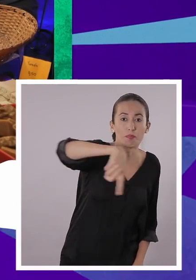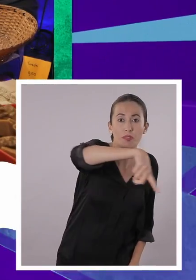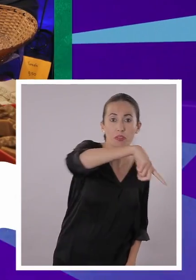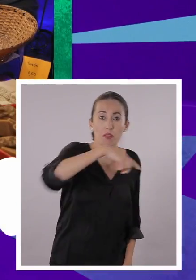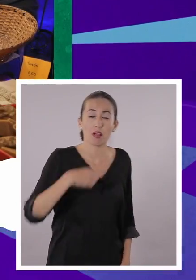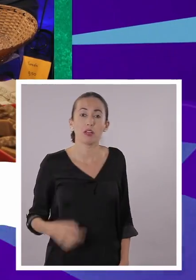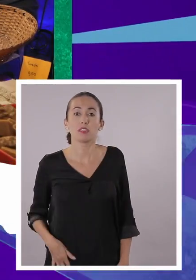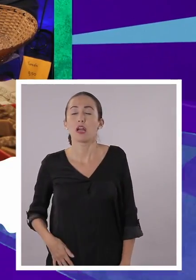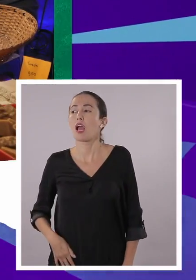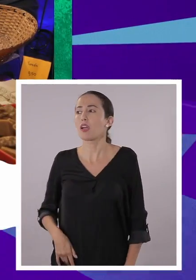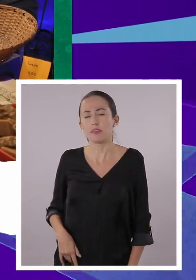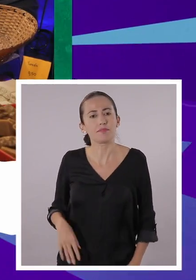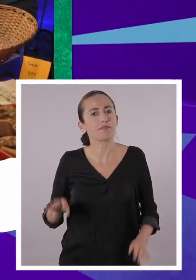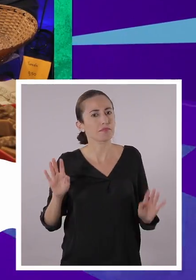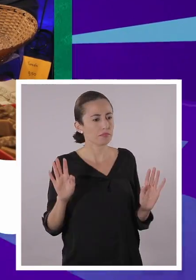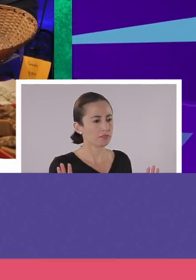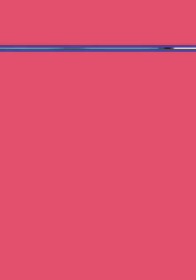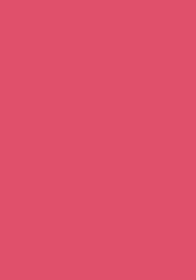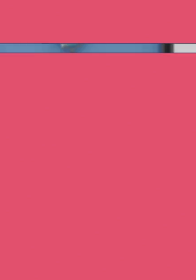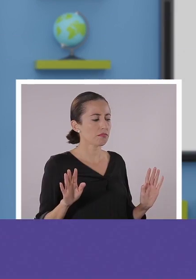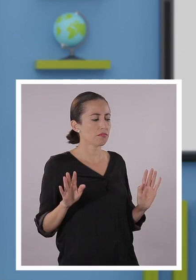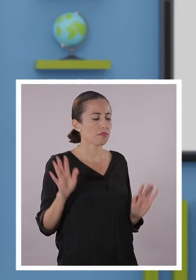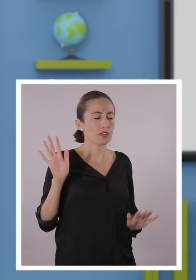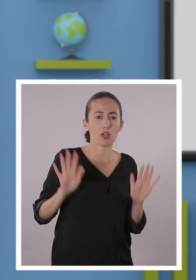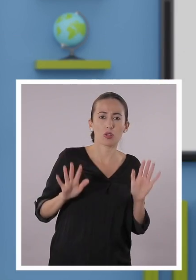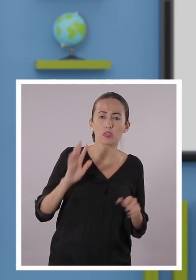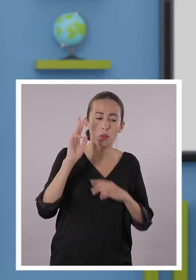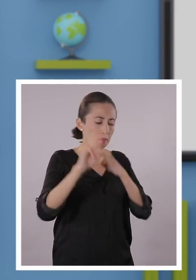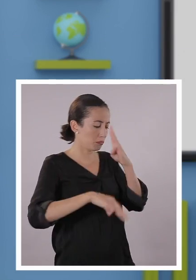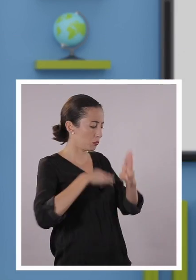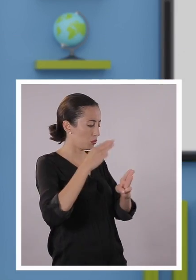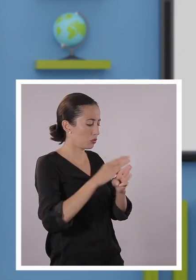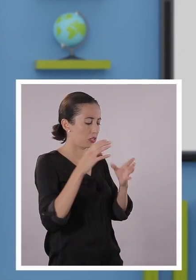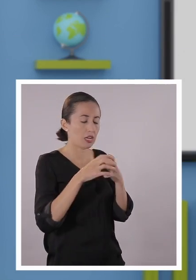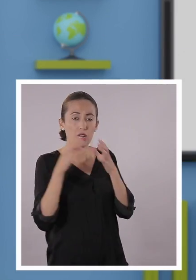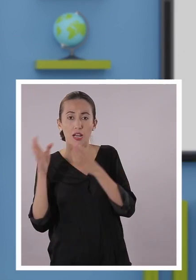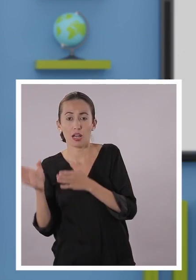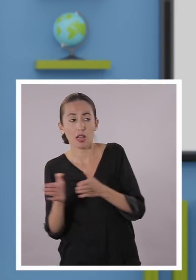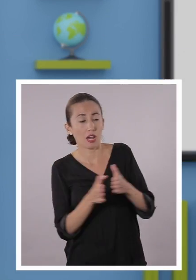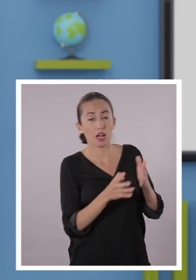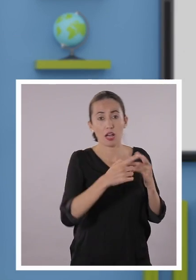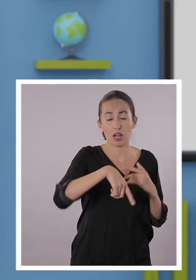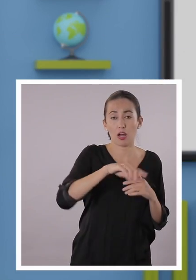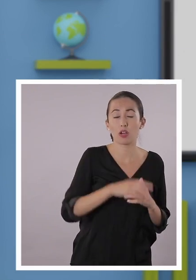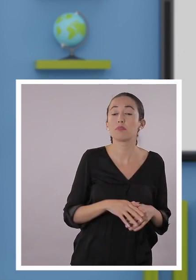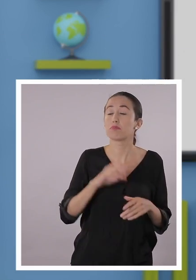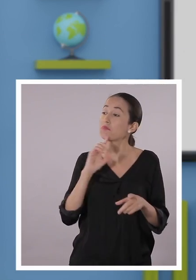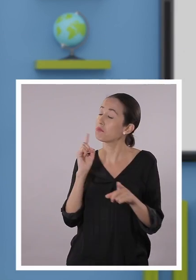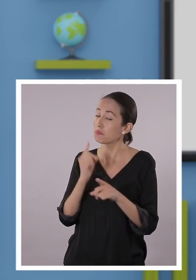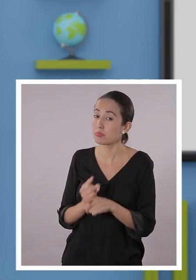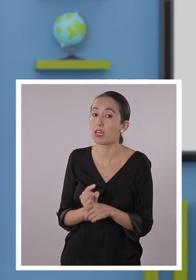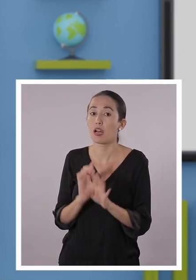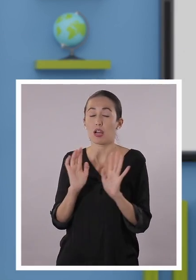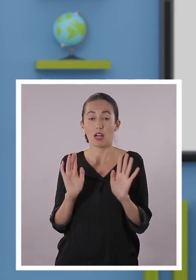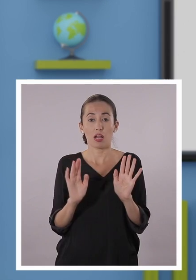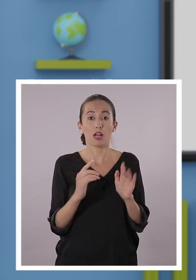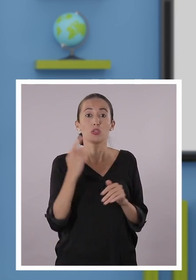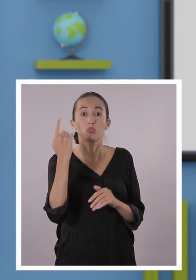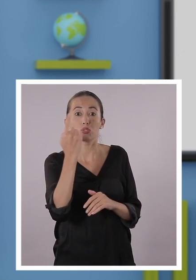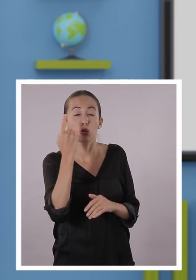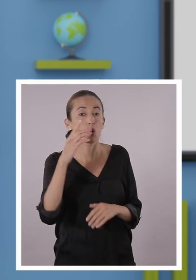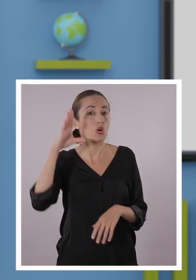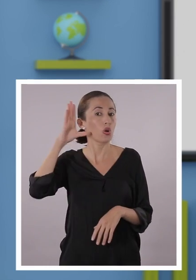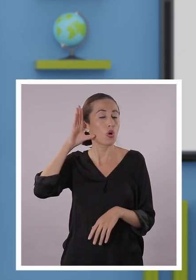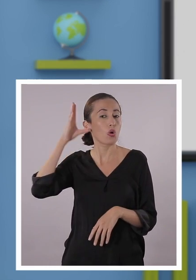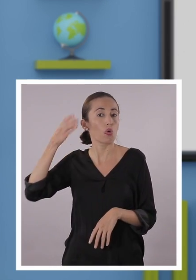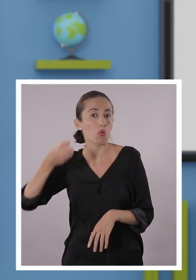Parque Calderón. Ok, o tuvimos impacto mundial. Claro que sí. ¿Listo? Justamente, pero solo